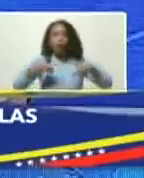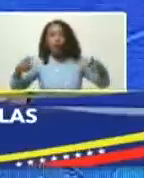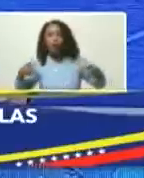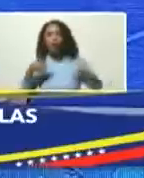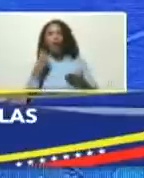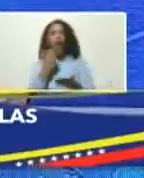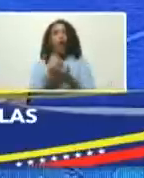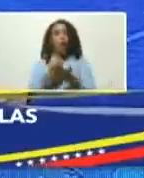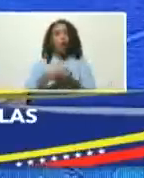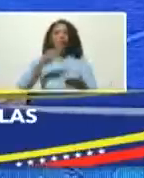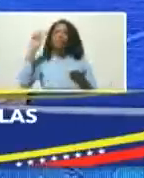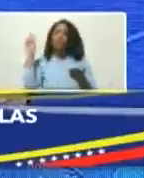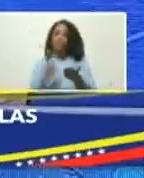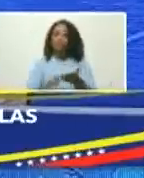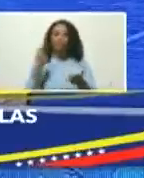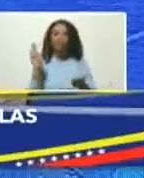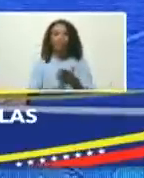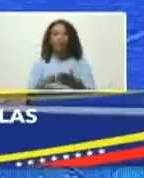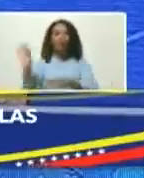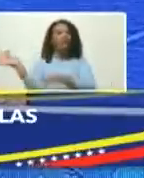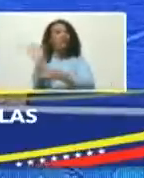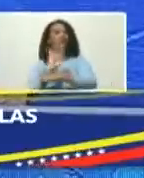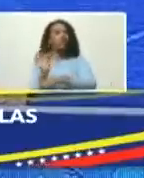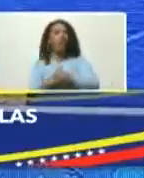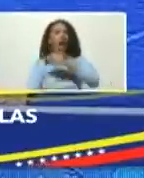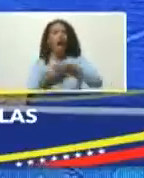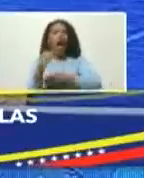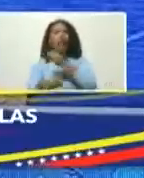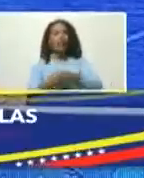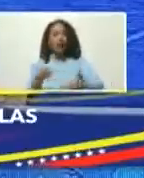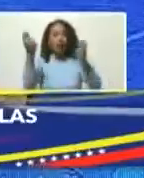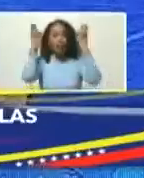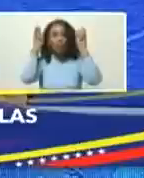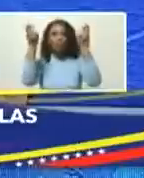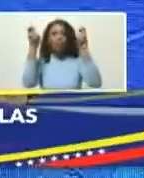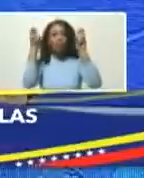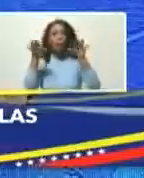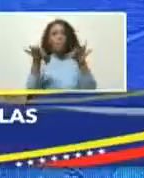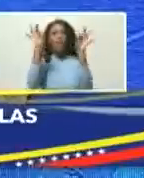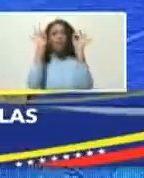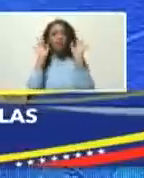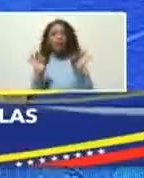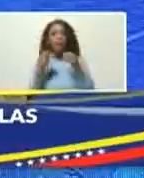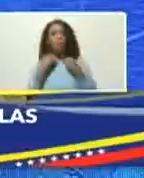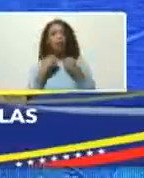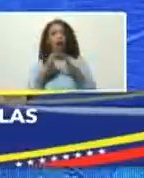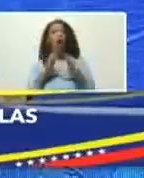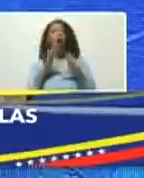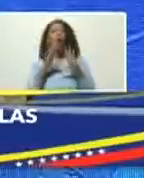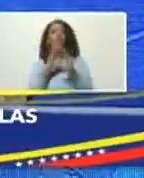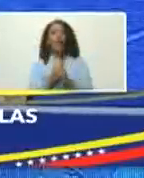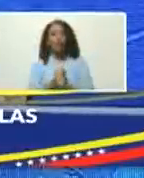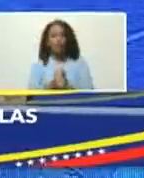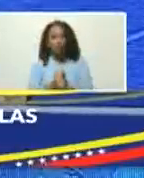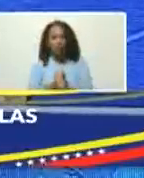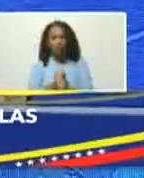economía real, en función de dar condiciones especiales para la confianza